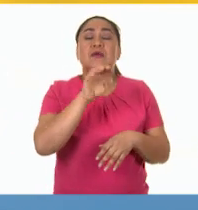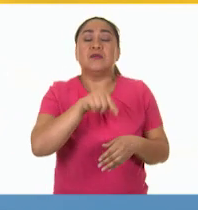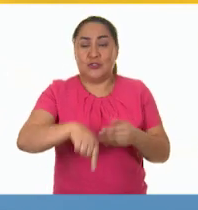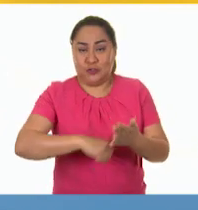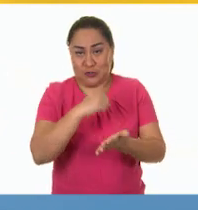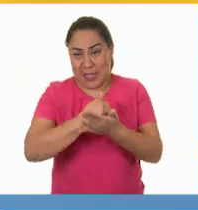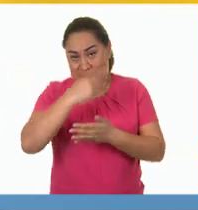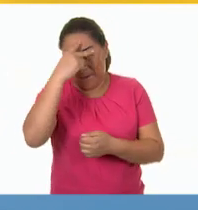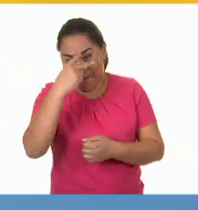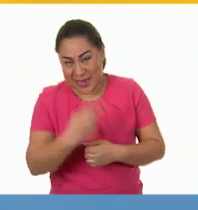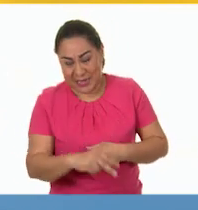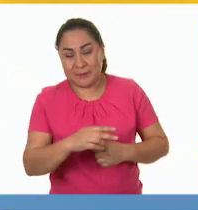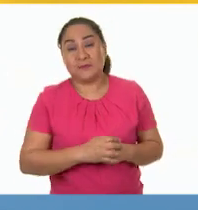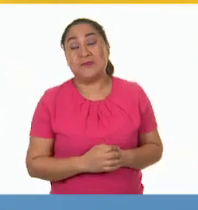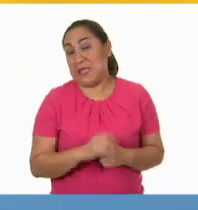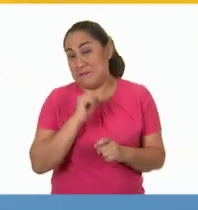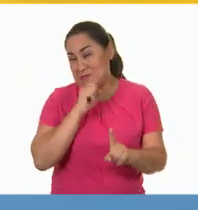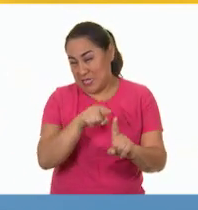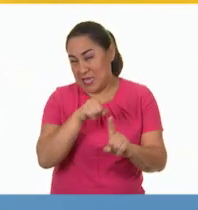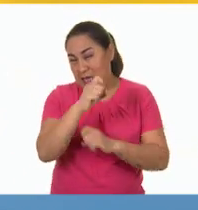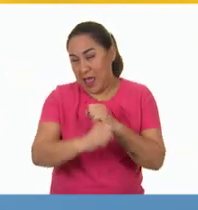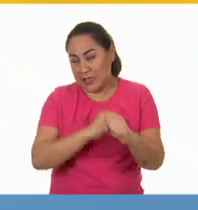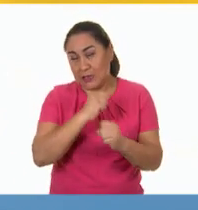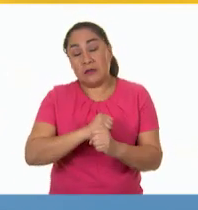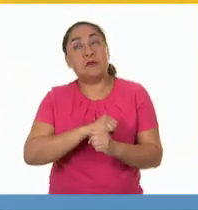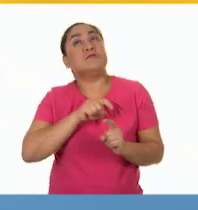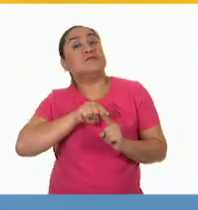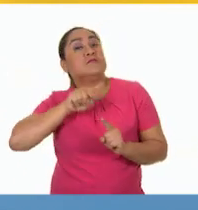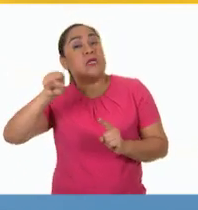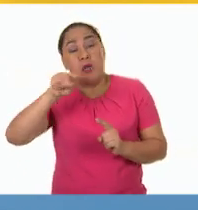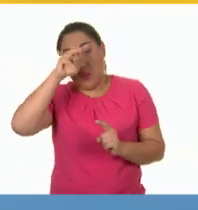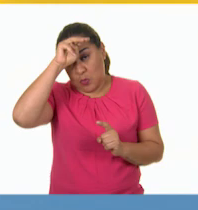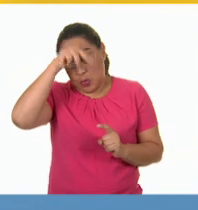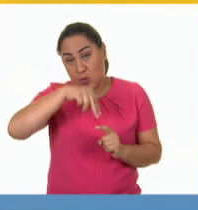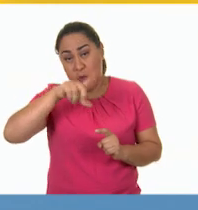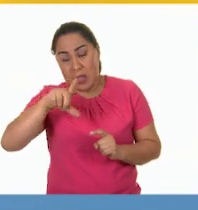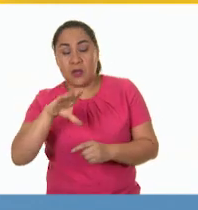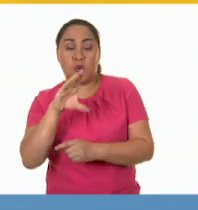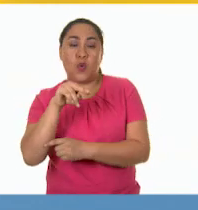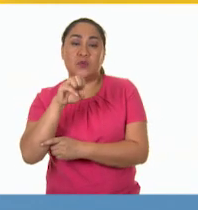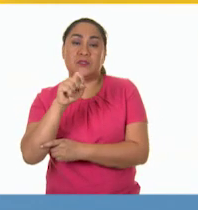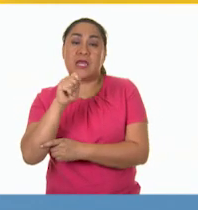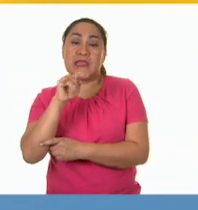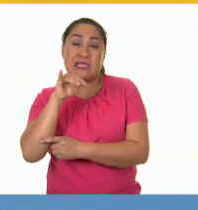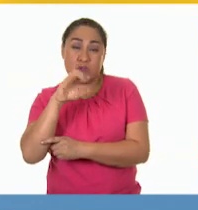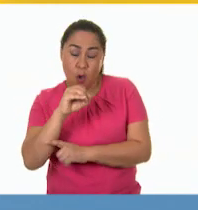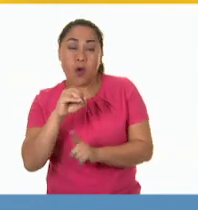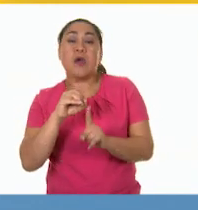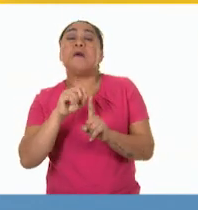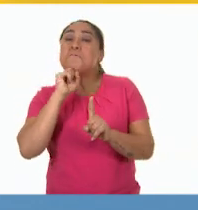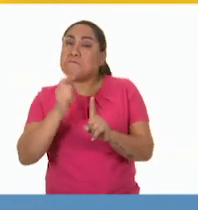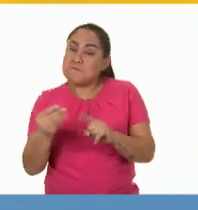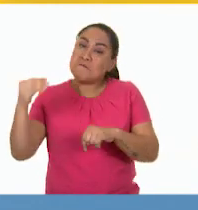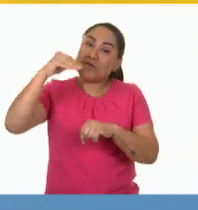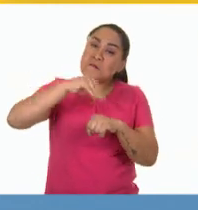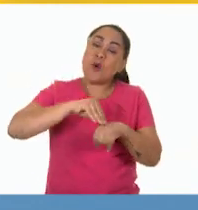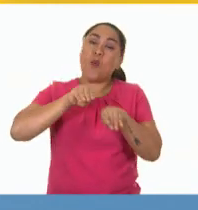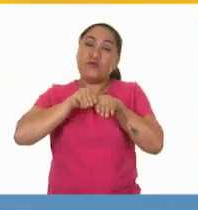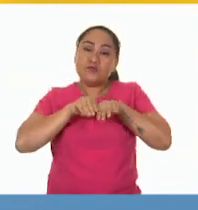Ciudad de México. En ese mismo año, en Monterrey, Nuevo León, Constantino de Tárnava también lanzó una emisora.